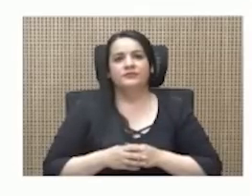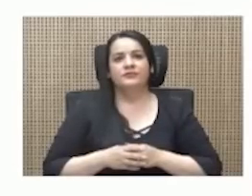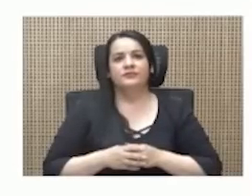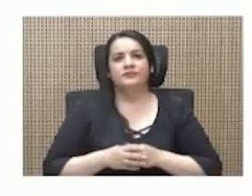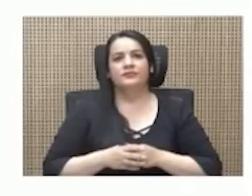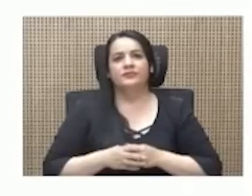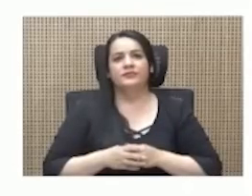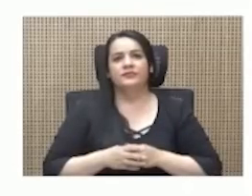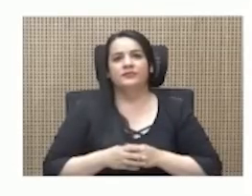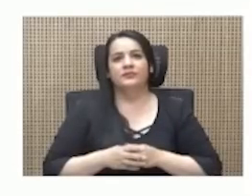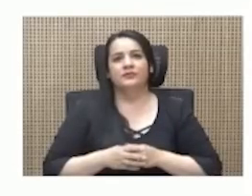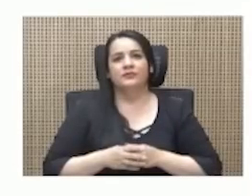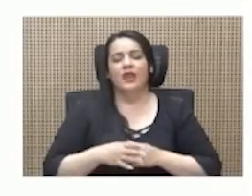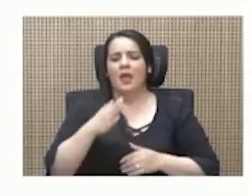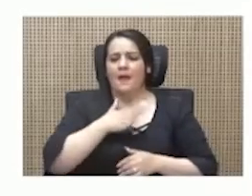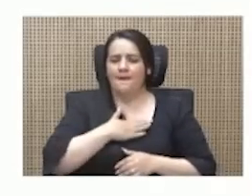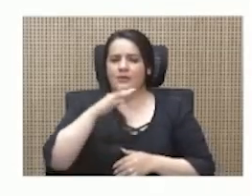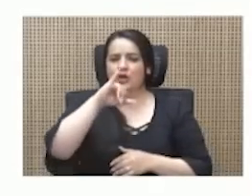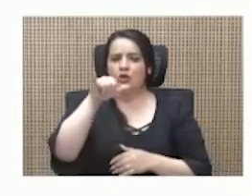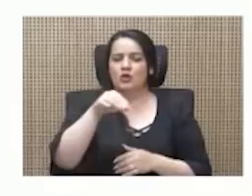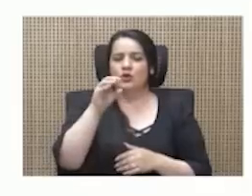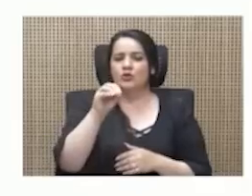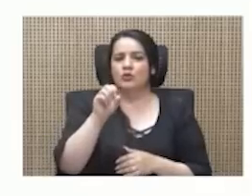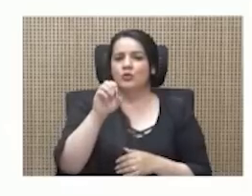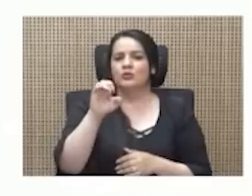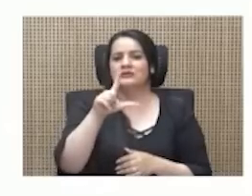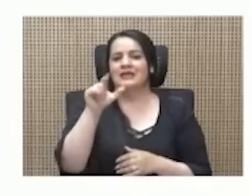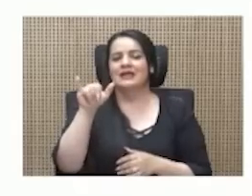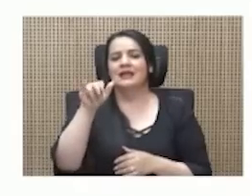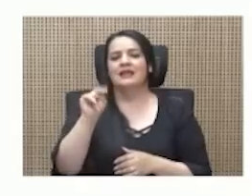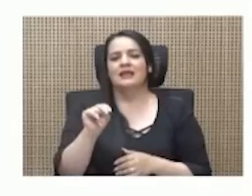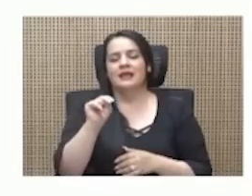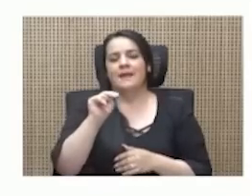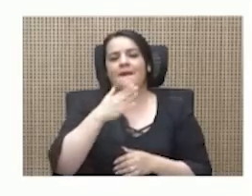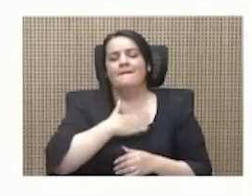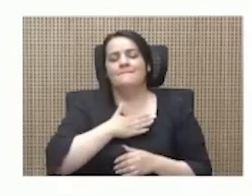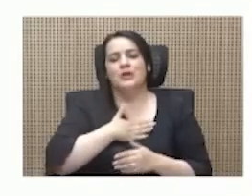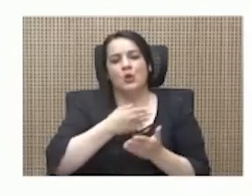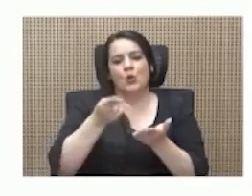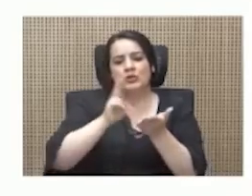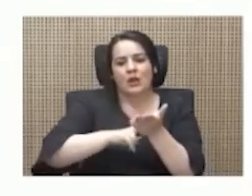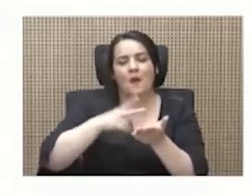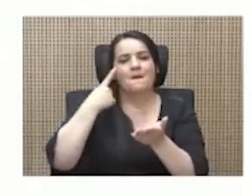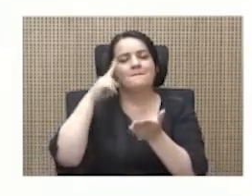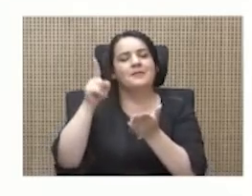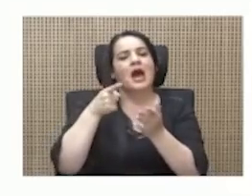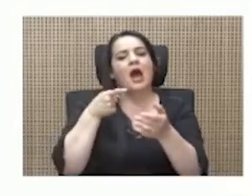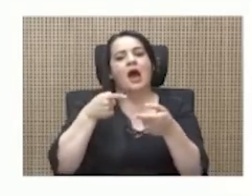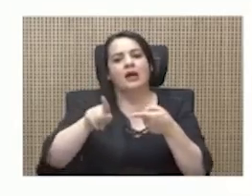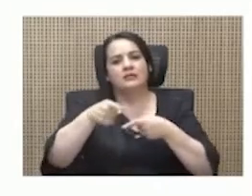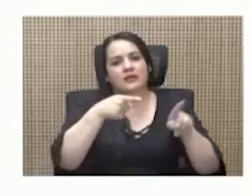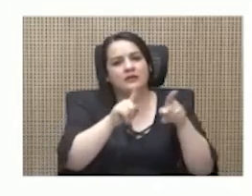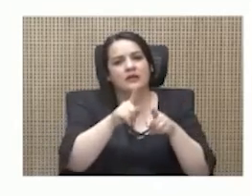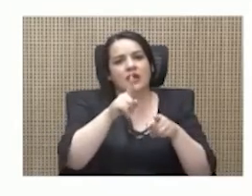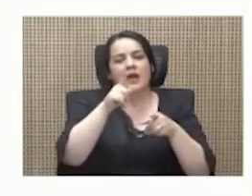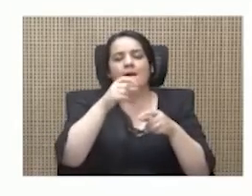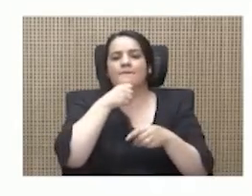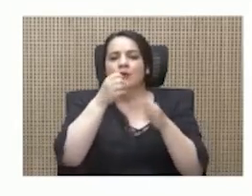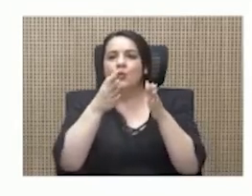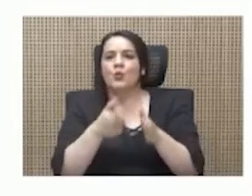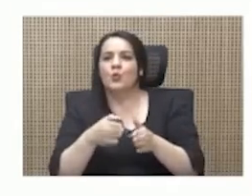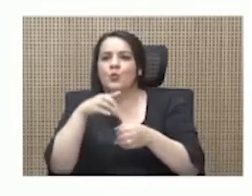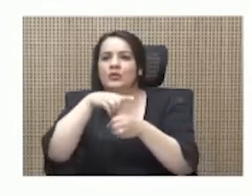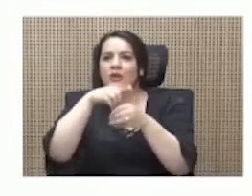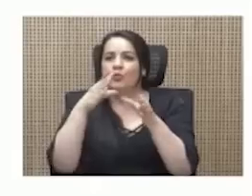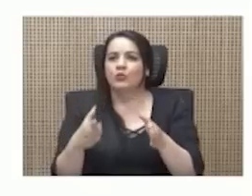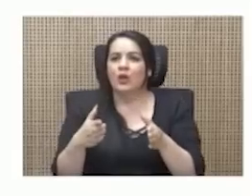A mí Jocelyn me contrató para que atacara a periodistas y a diputadas. Pero vamos a ver, ¿usted